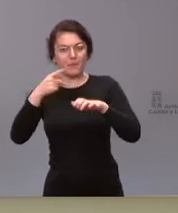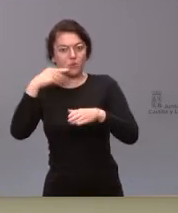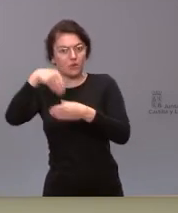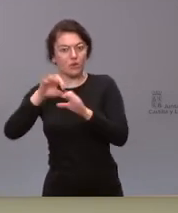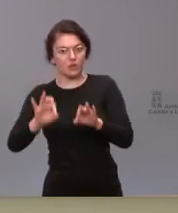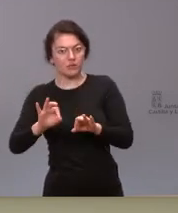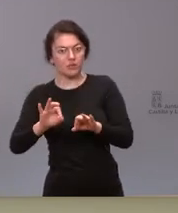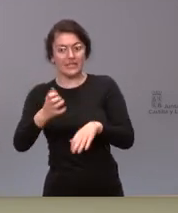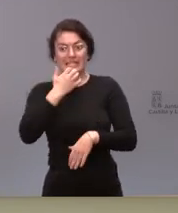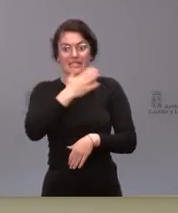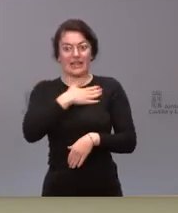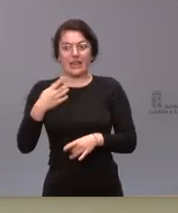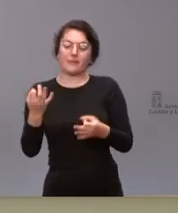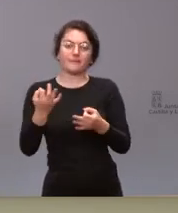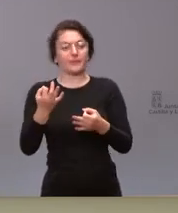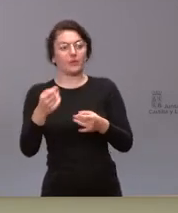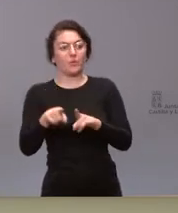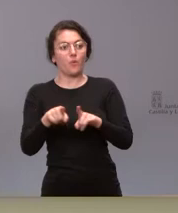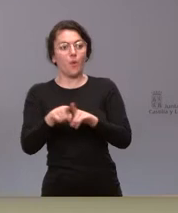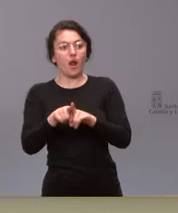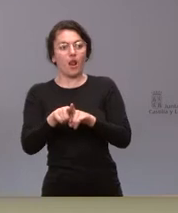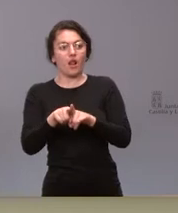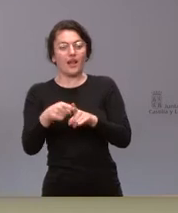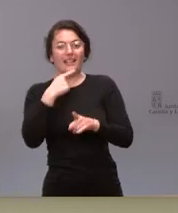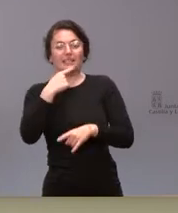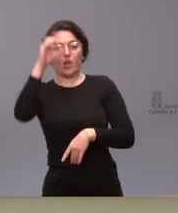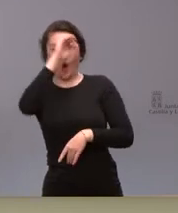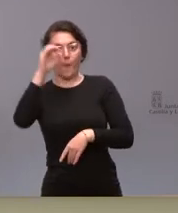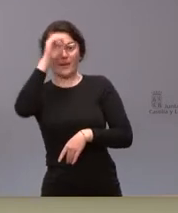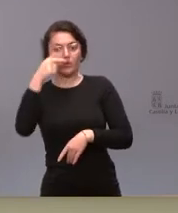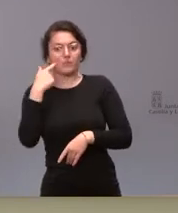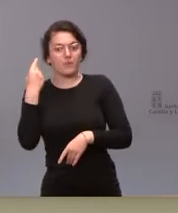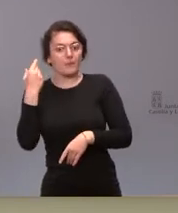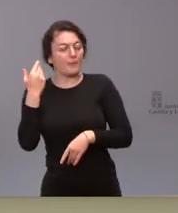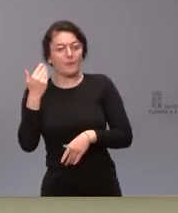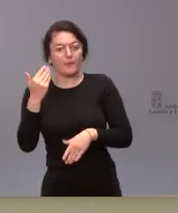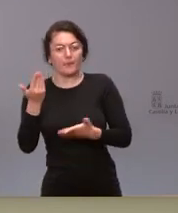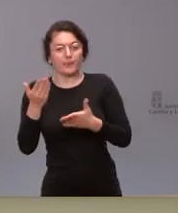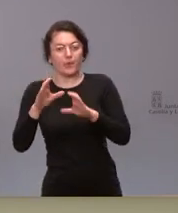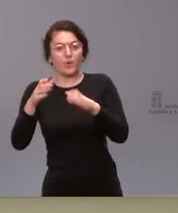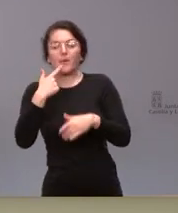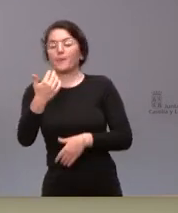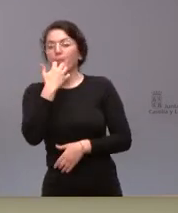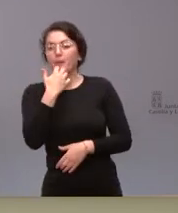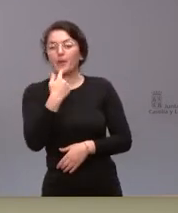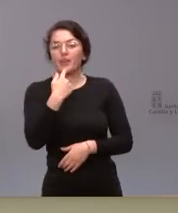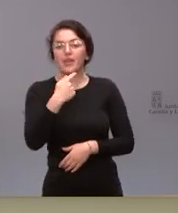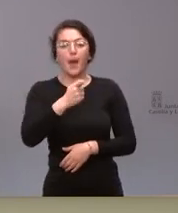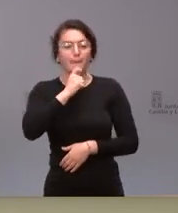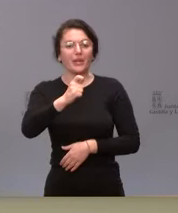eso está el grupo parlamentario entonces no es lo mismo cuando está hablando de que el PSOE anima a triturar niños